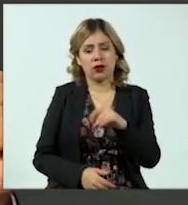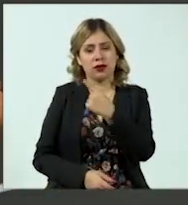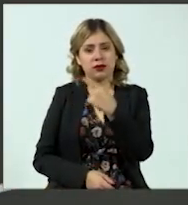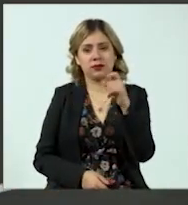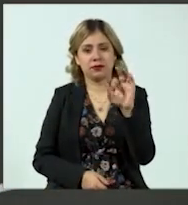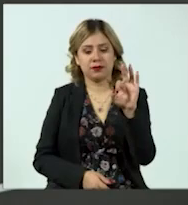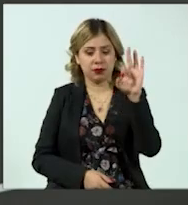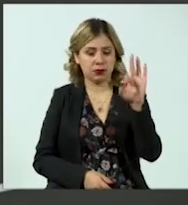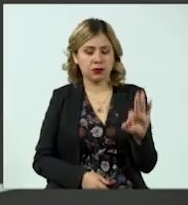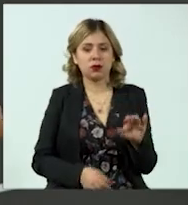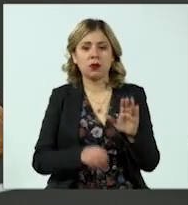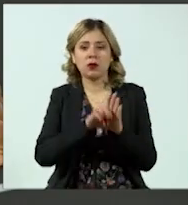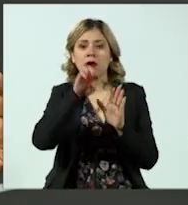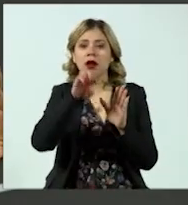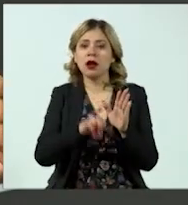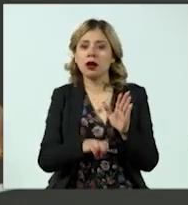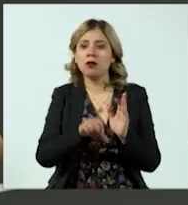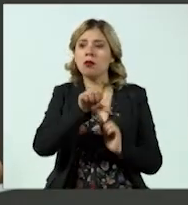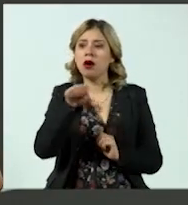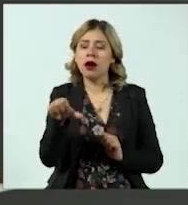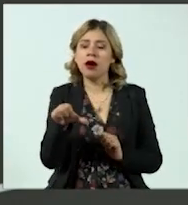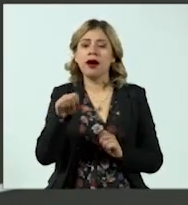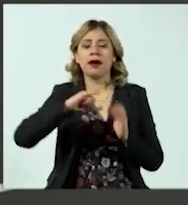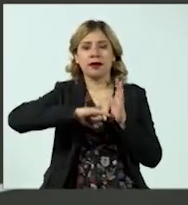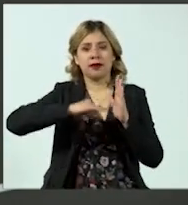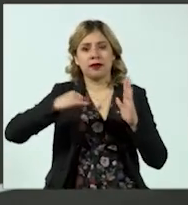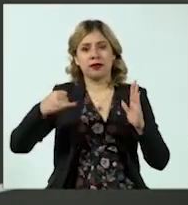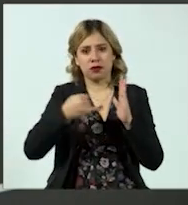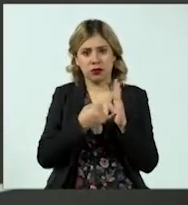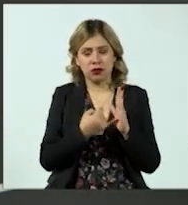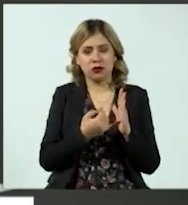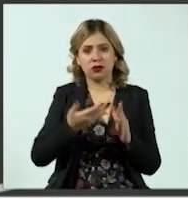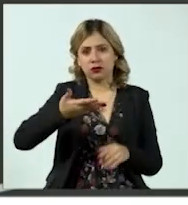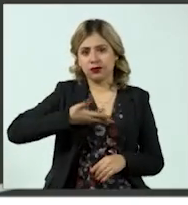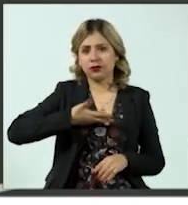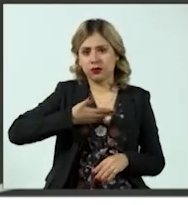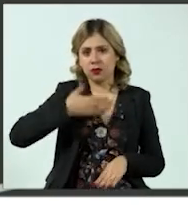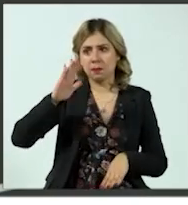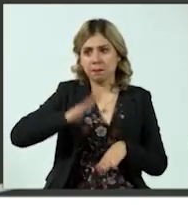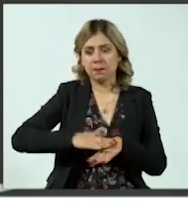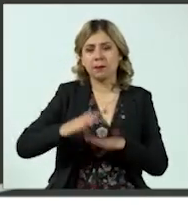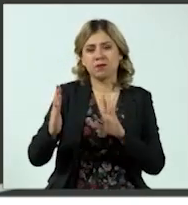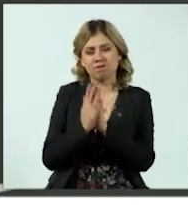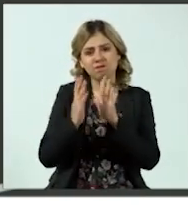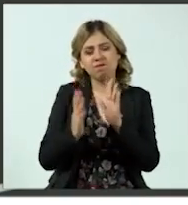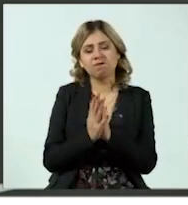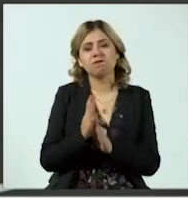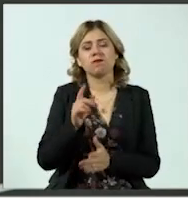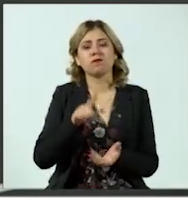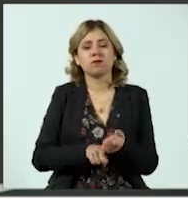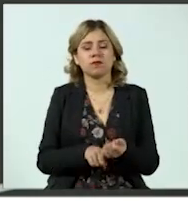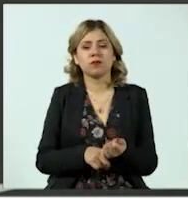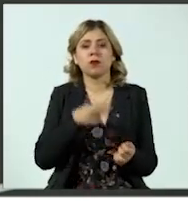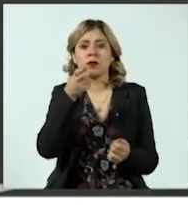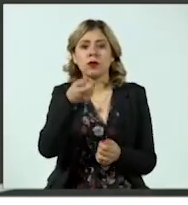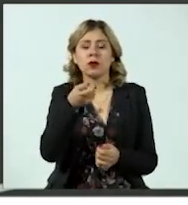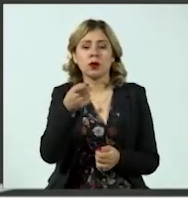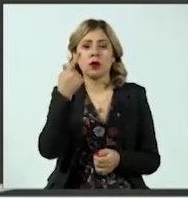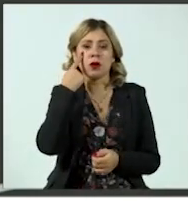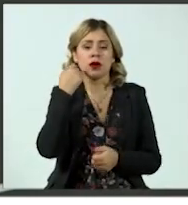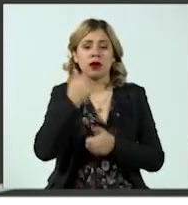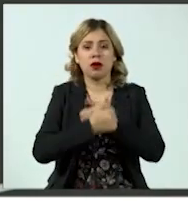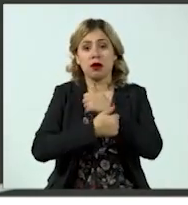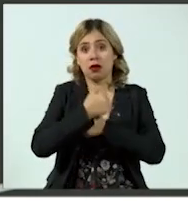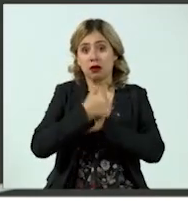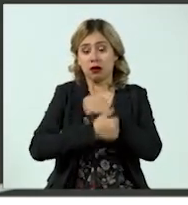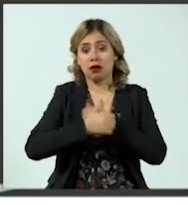un ejemplo en el área de las ingenierías, que es donde ha habido mucha competitividad también, porque es una de las carreras